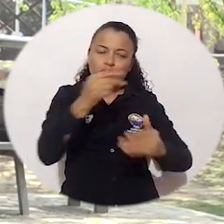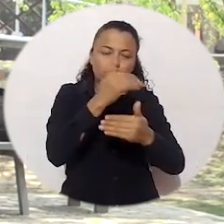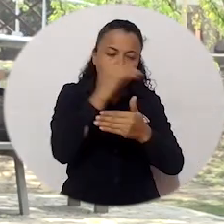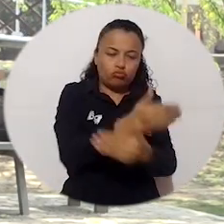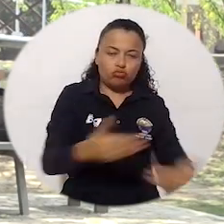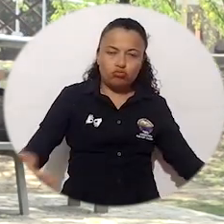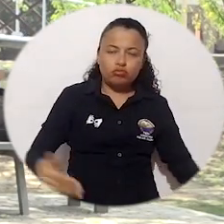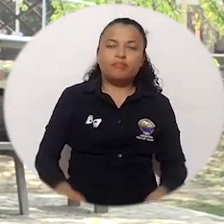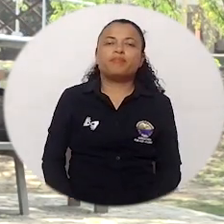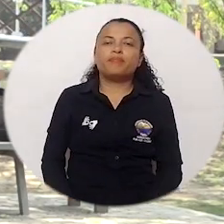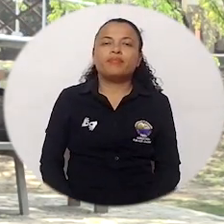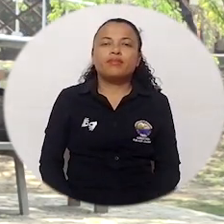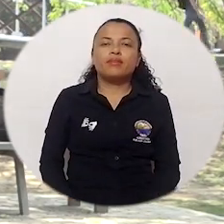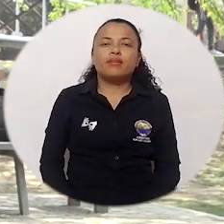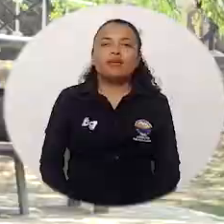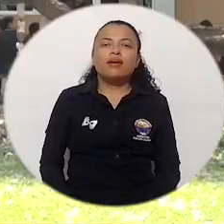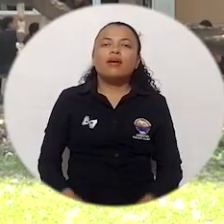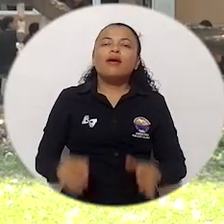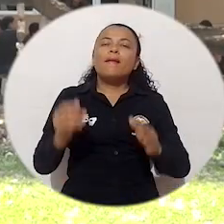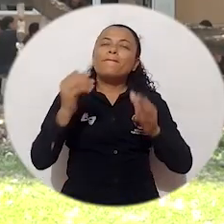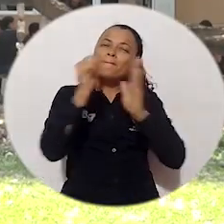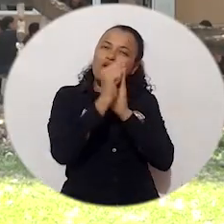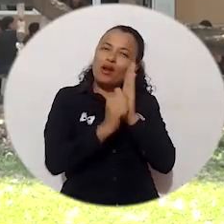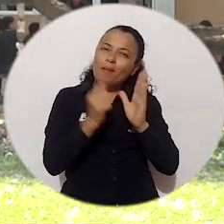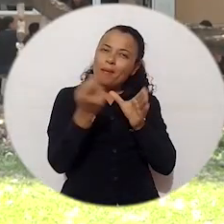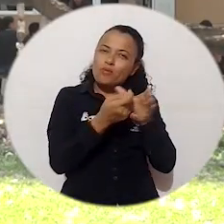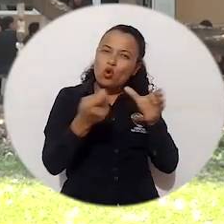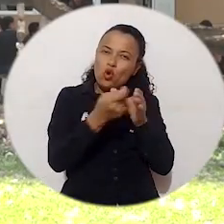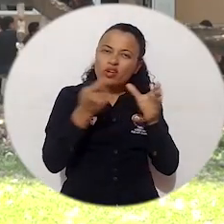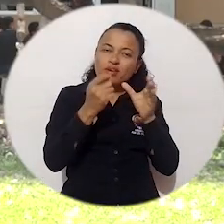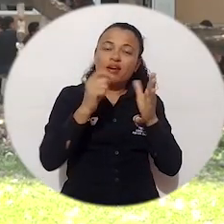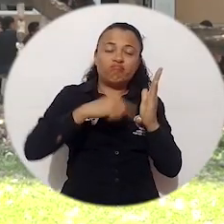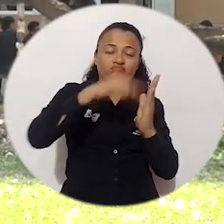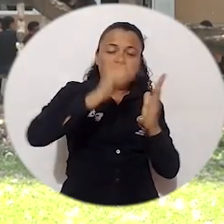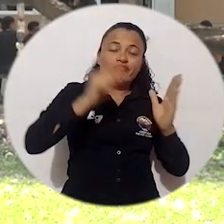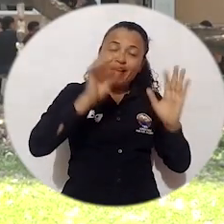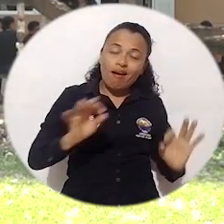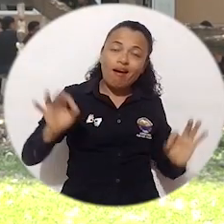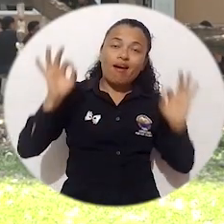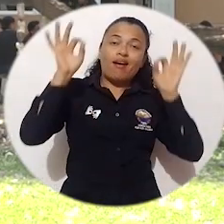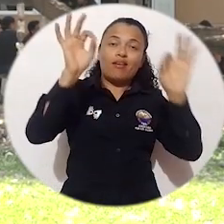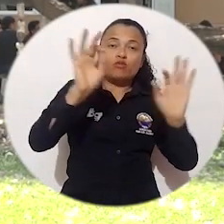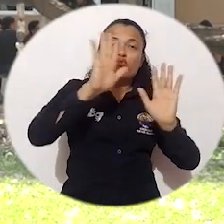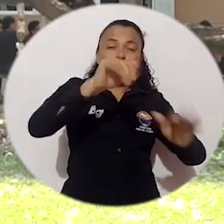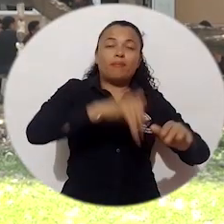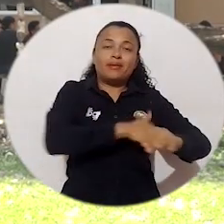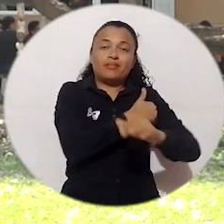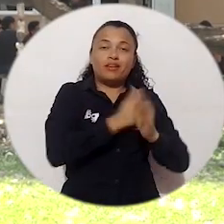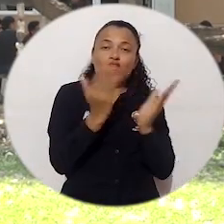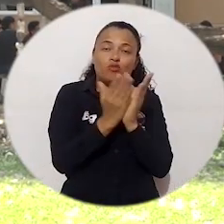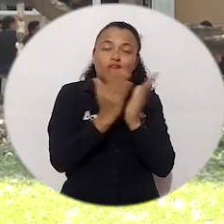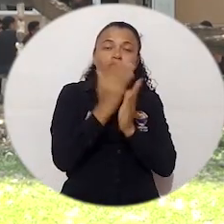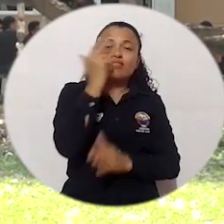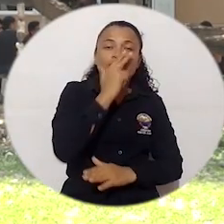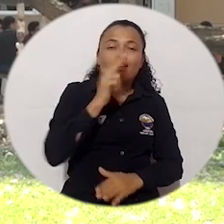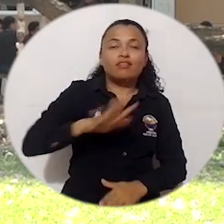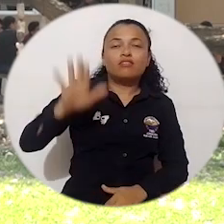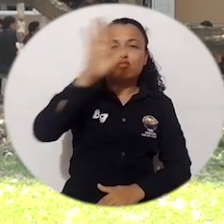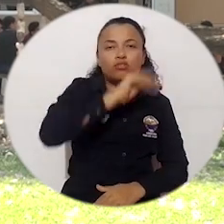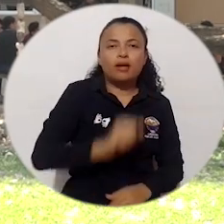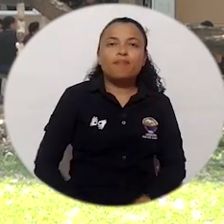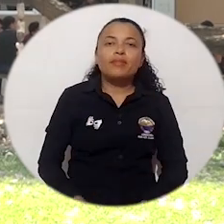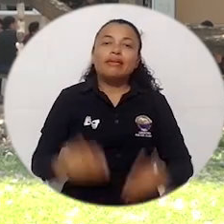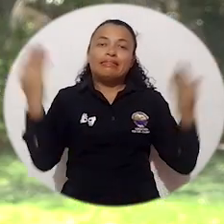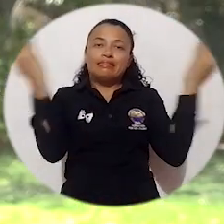tecnología en atención integral a la primera infancia. El programa de biología, un programa acreditado por alta calidad ante el Ministerio de